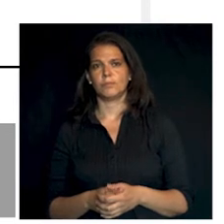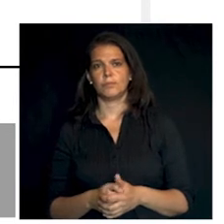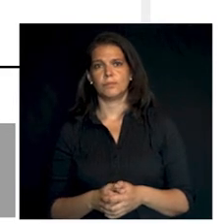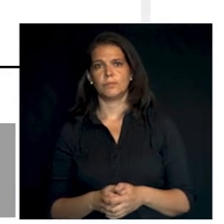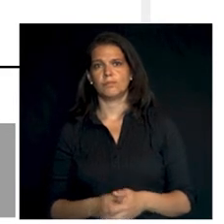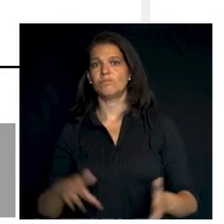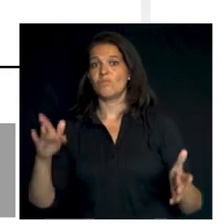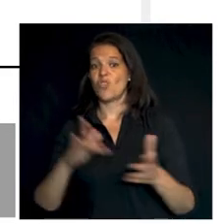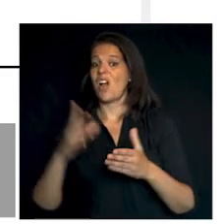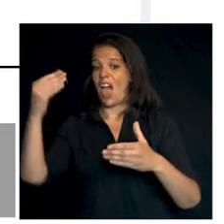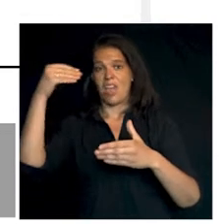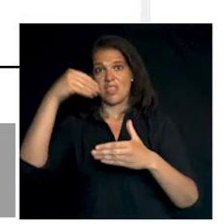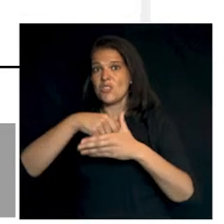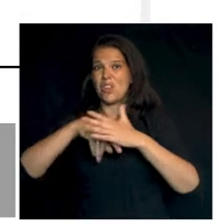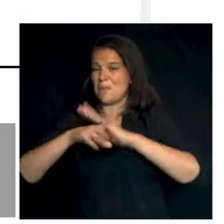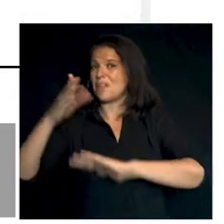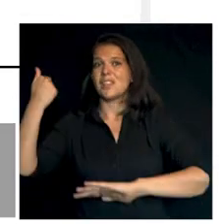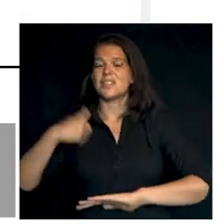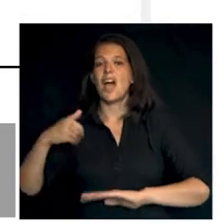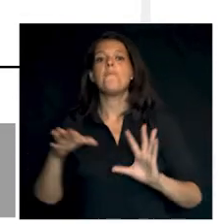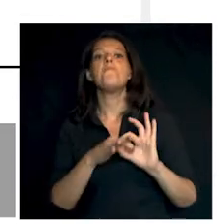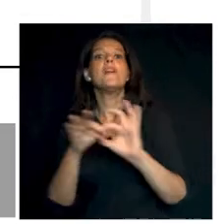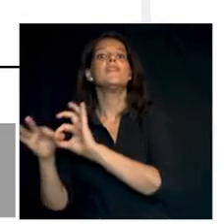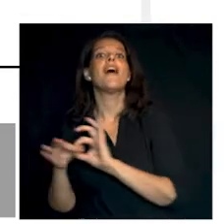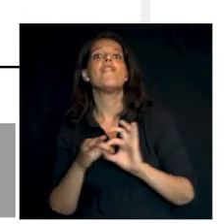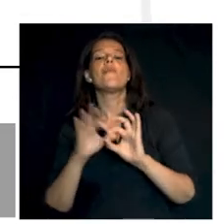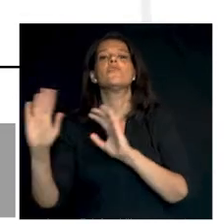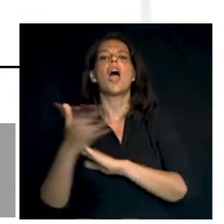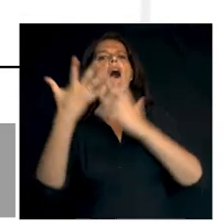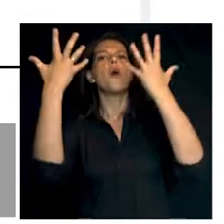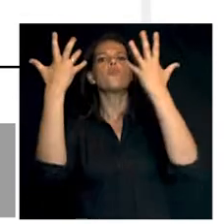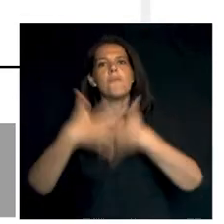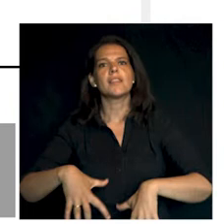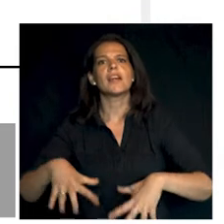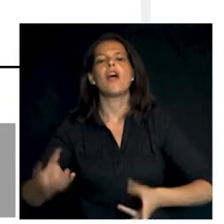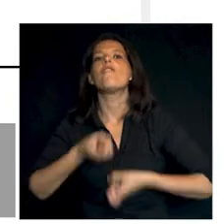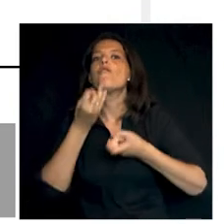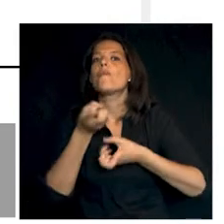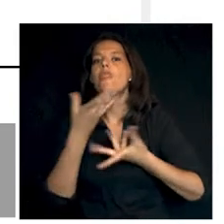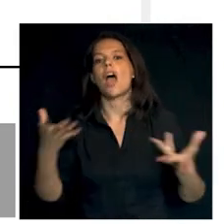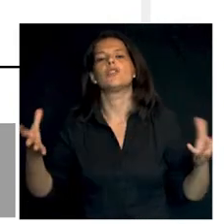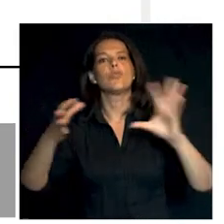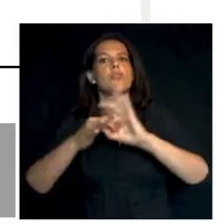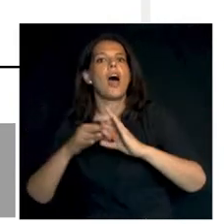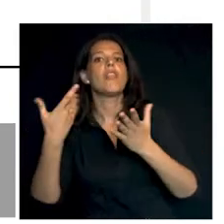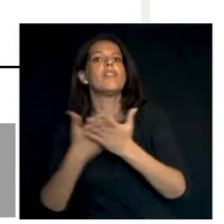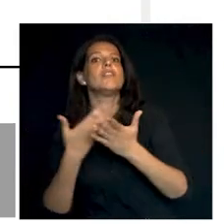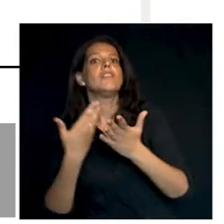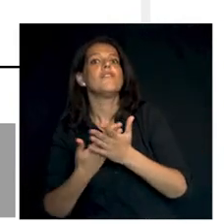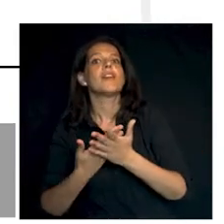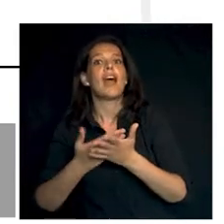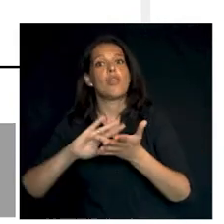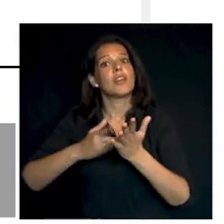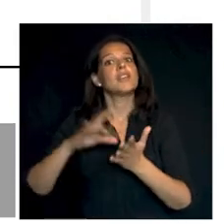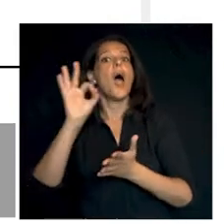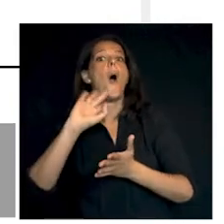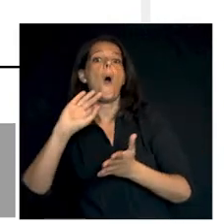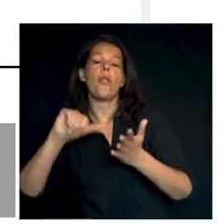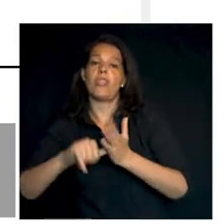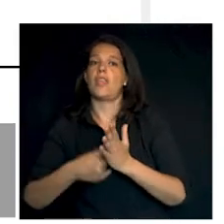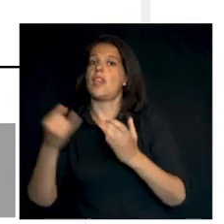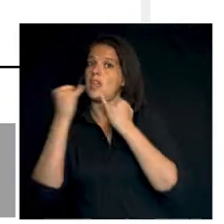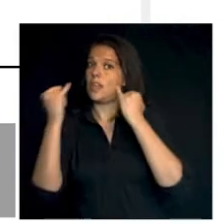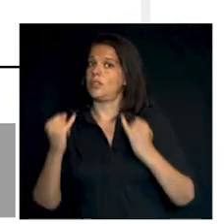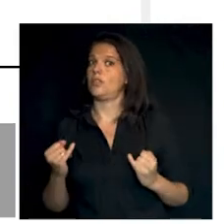Una vez dentro del trámite, la plataforma mostrará automáticamente la información asociada a tu certificado digital o